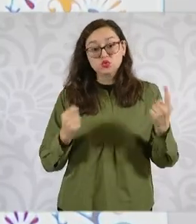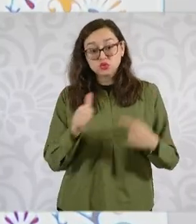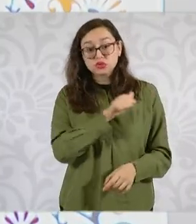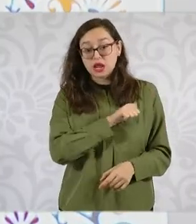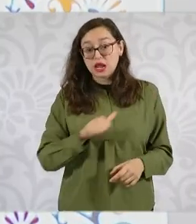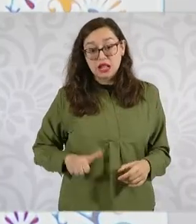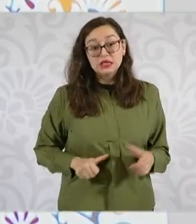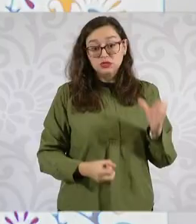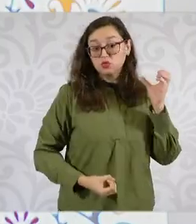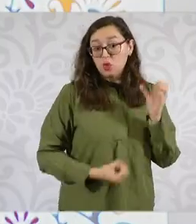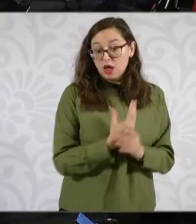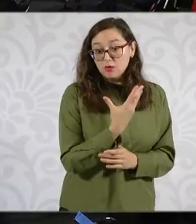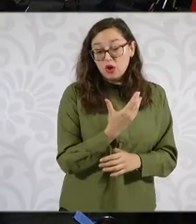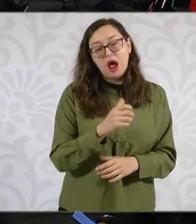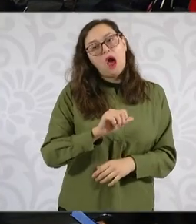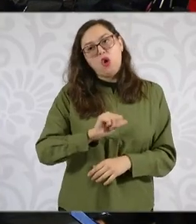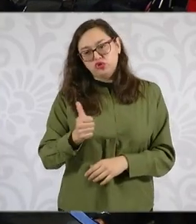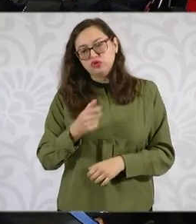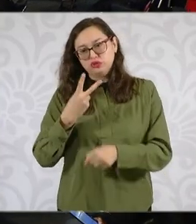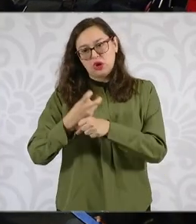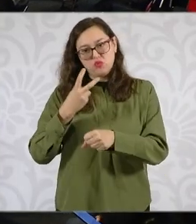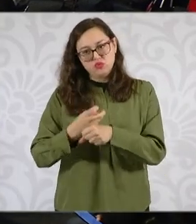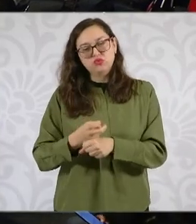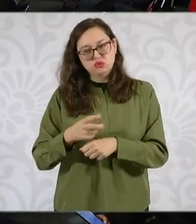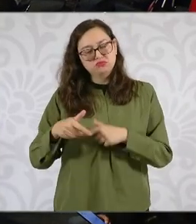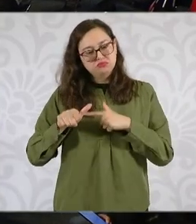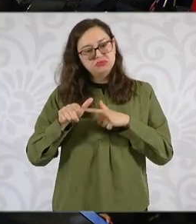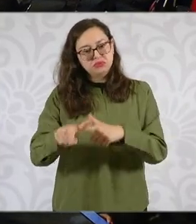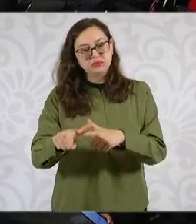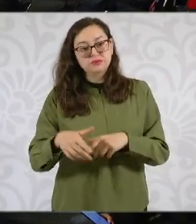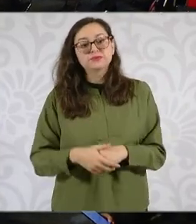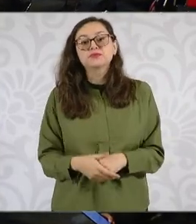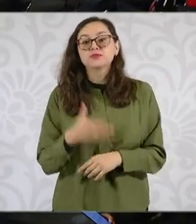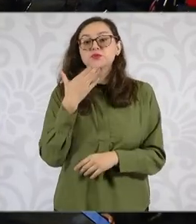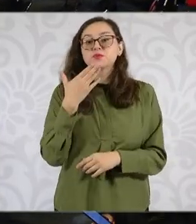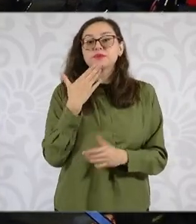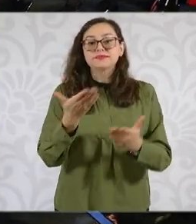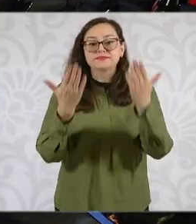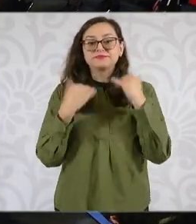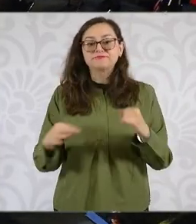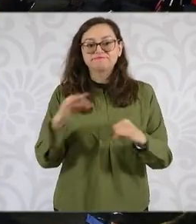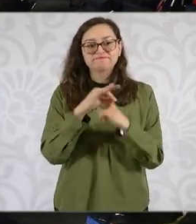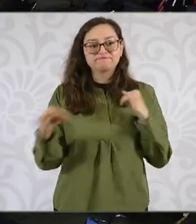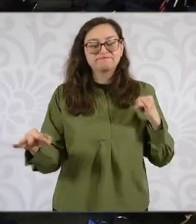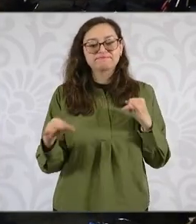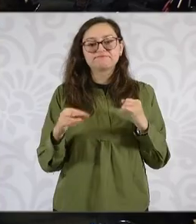son nuevos. Gracias. Bueno, ahora sí cerramos con Vida Saludable.